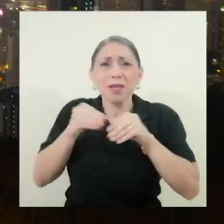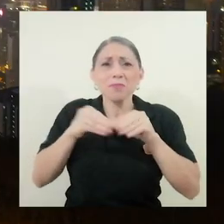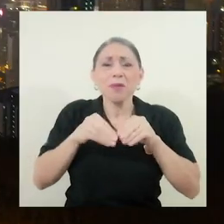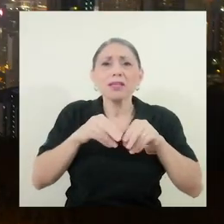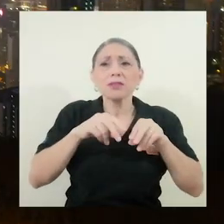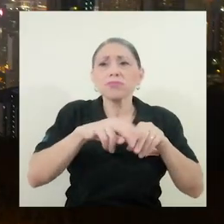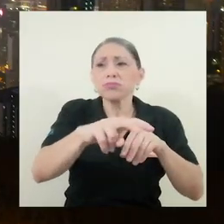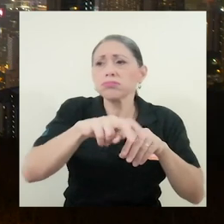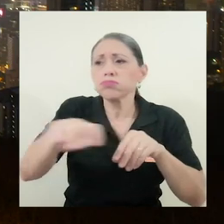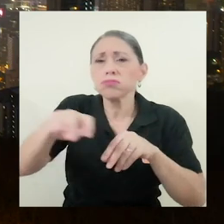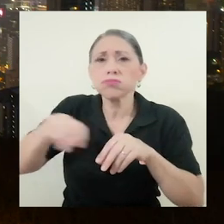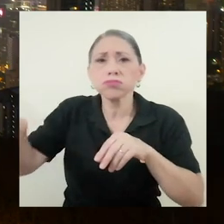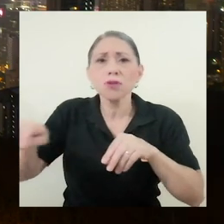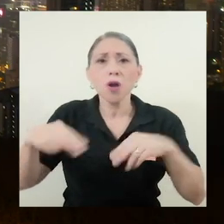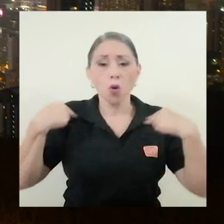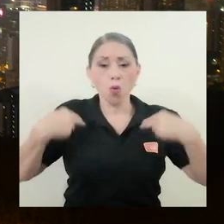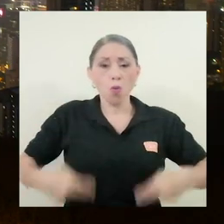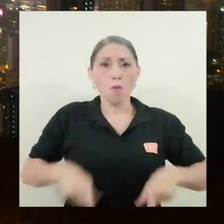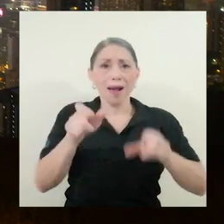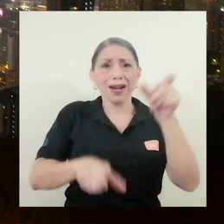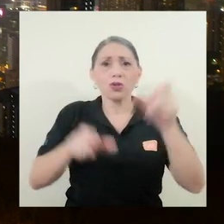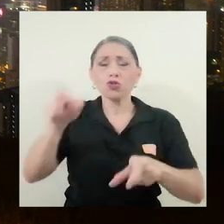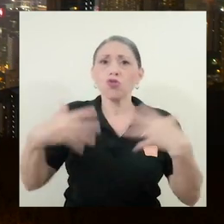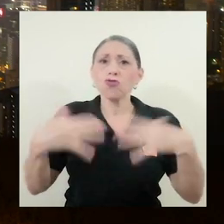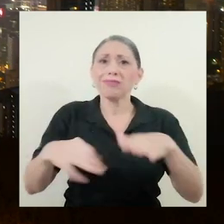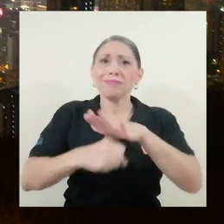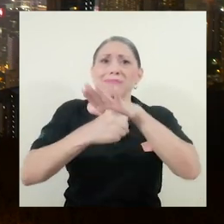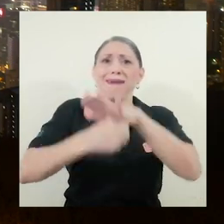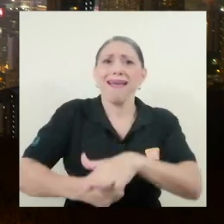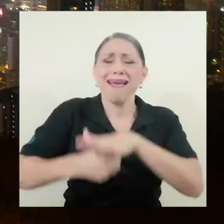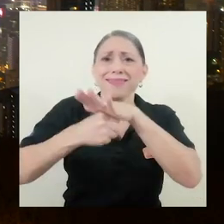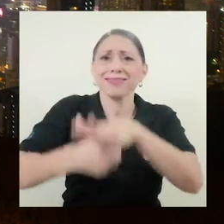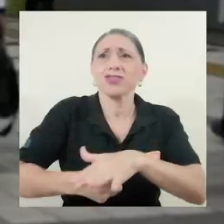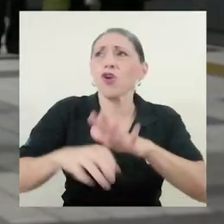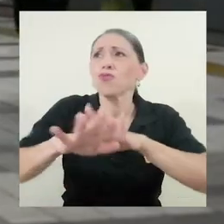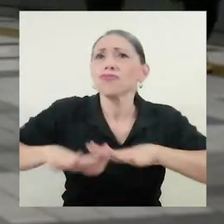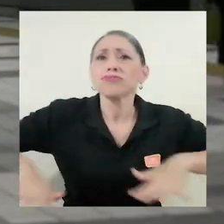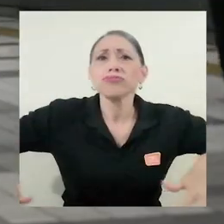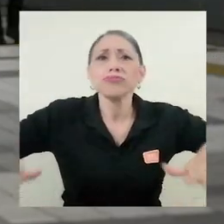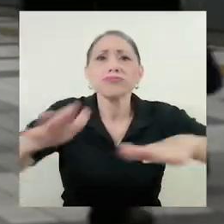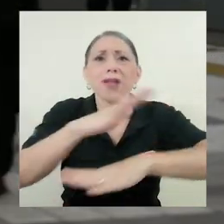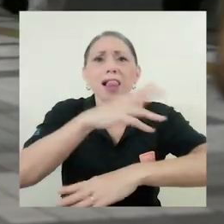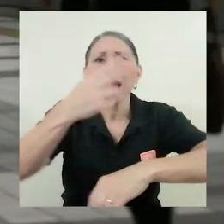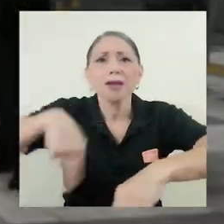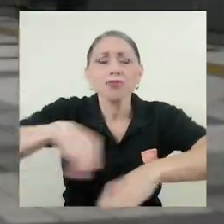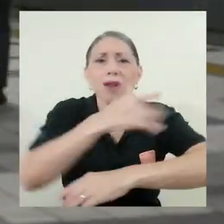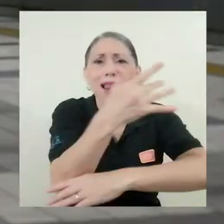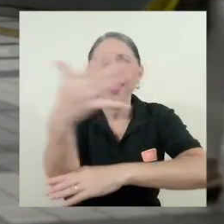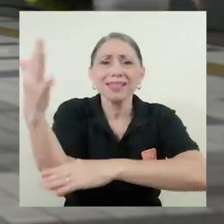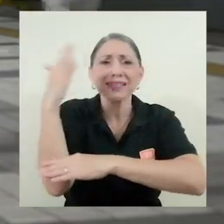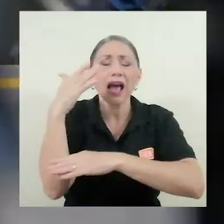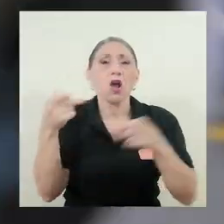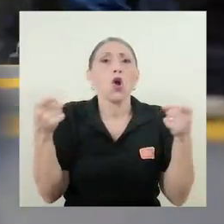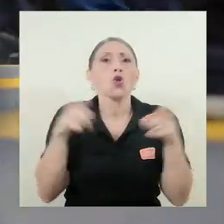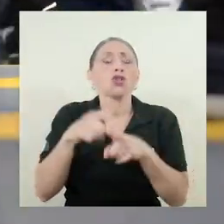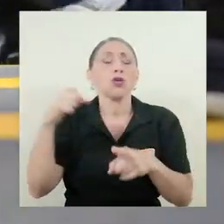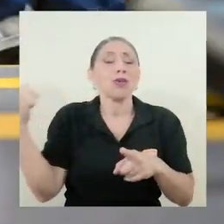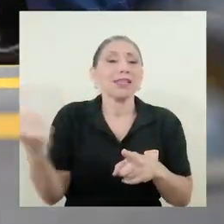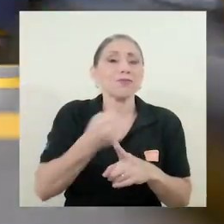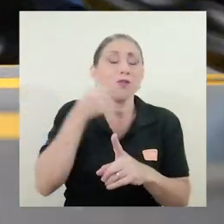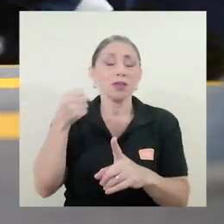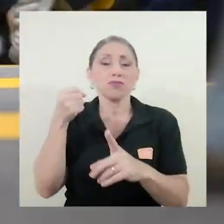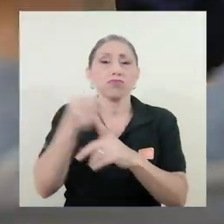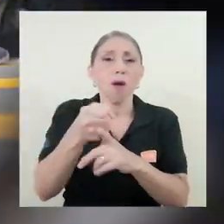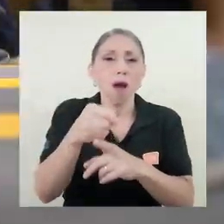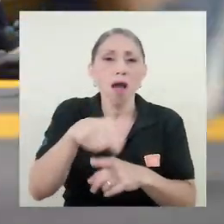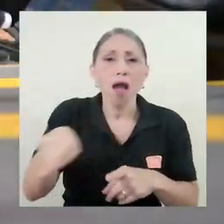especie humana ejerce una fuerte presión sobre los recursos naturales con graves consecuencias ecológicas que influyen